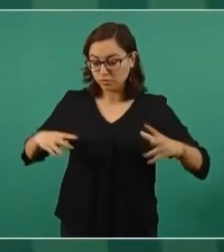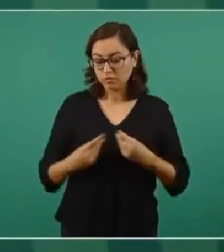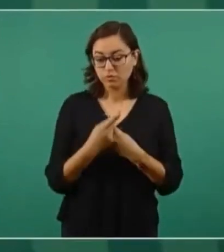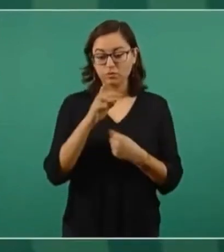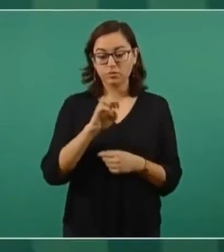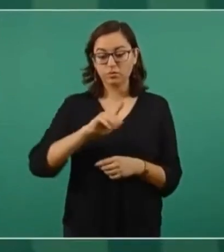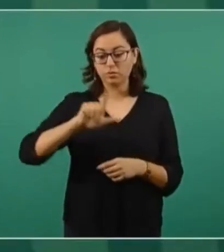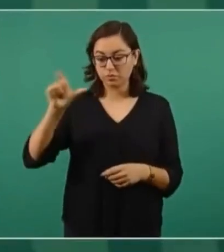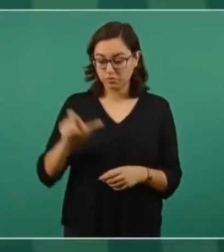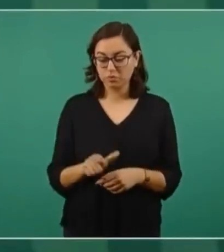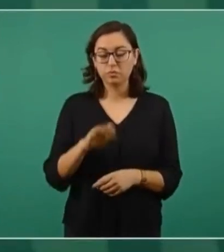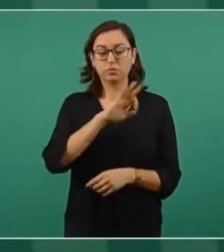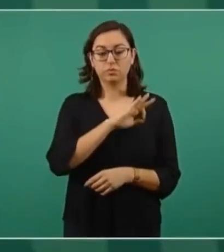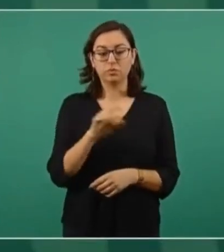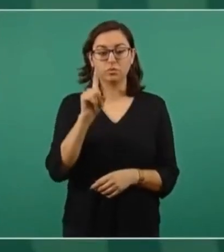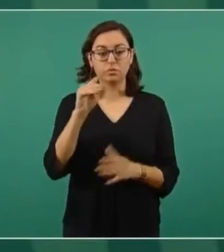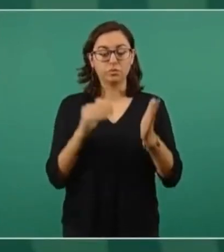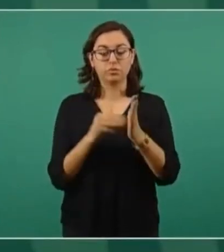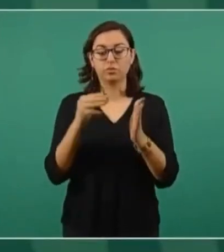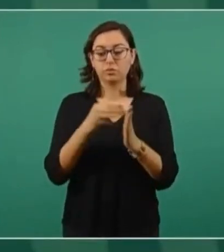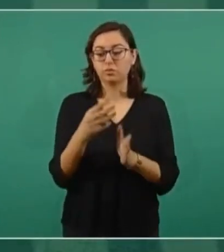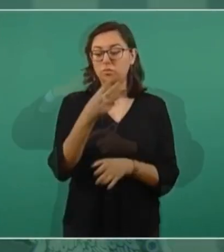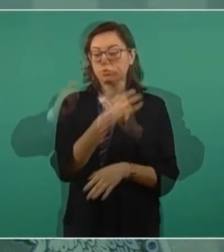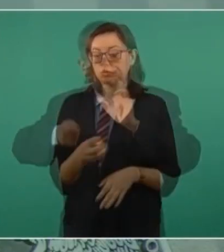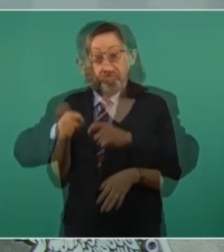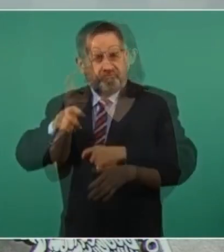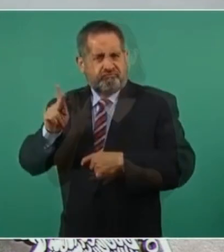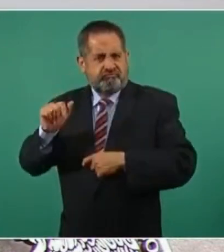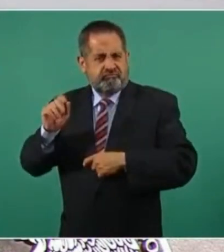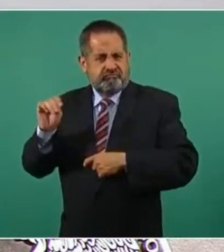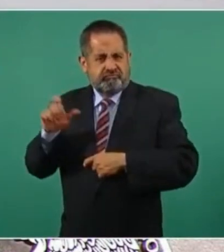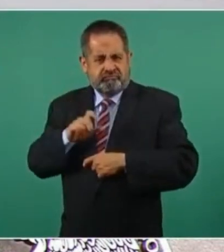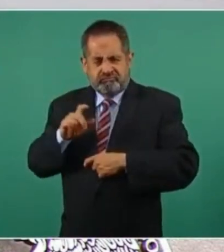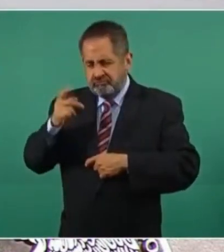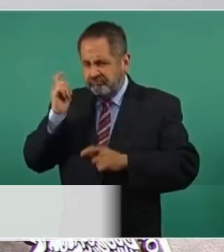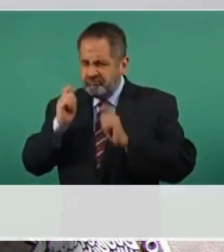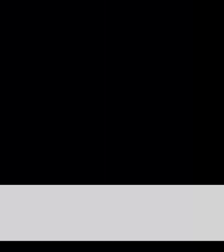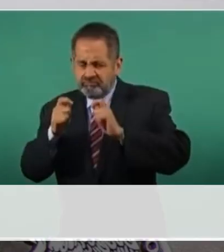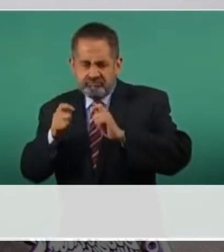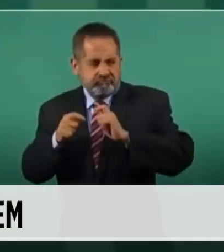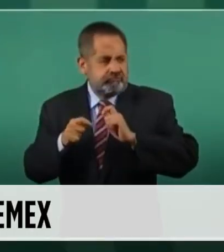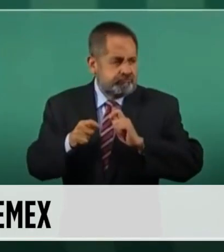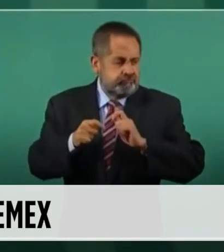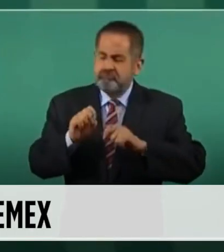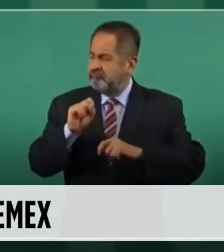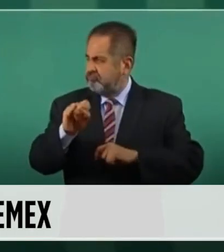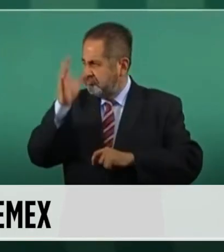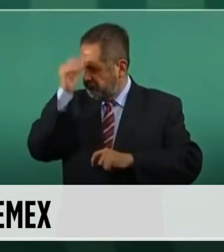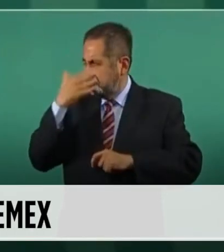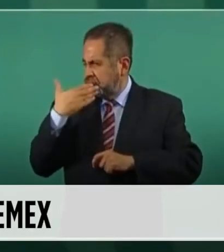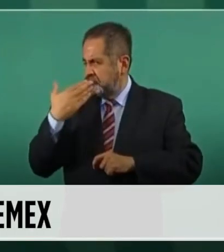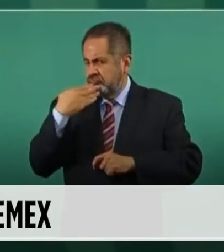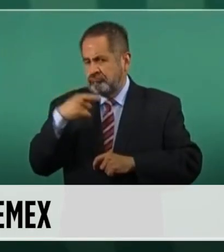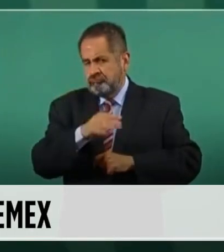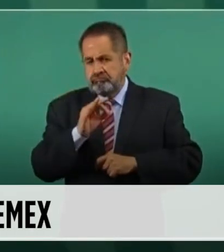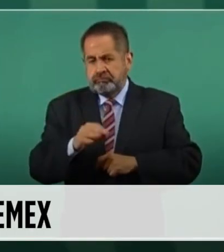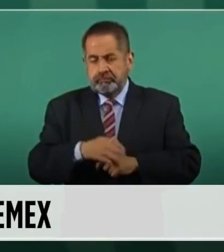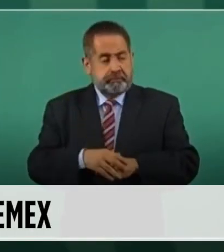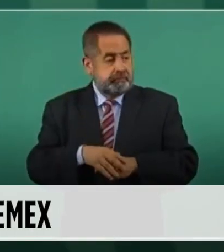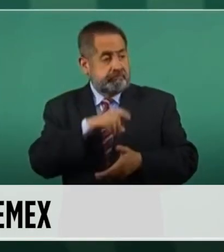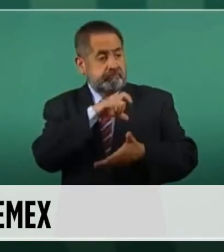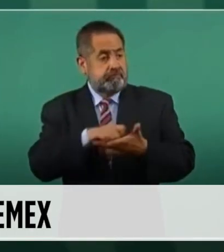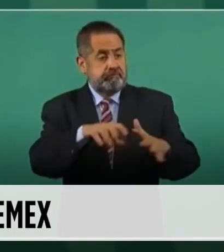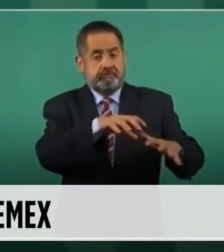362 mil barriles diarios que incrementa de forma inmediata y sobre todo a muy